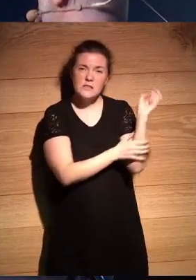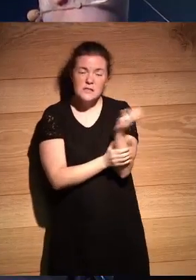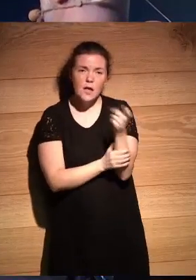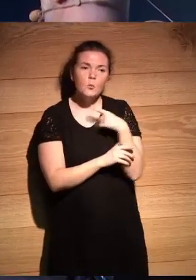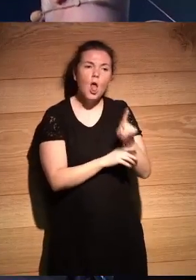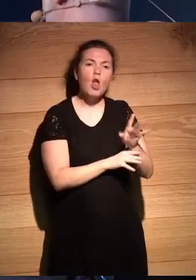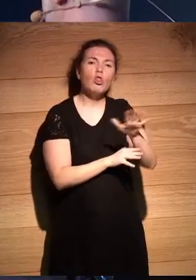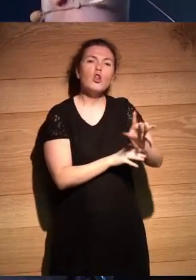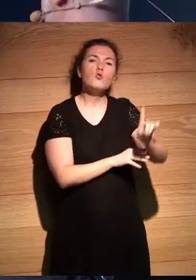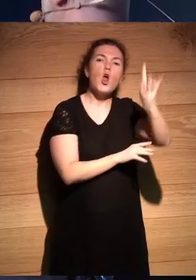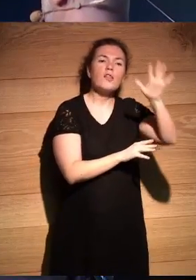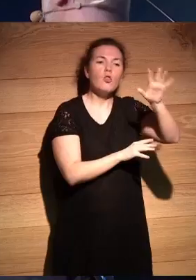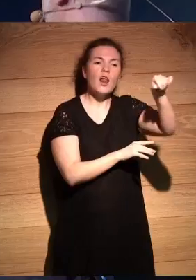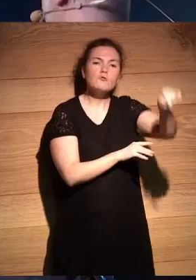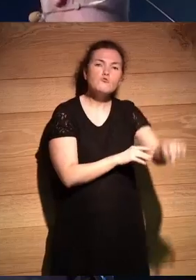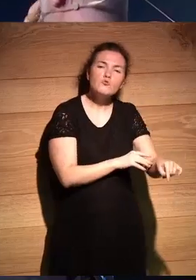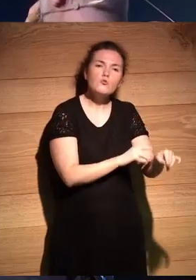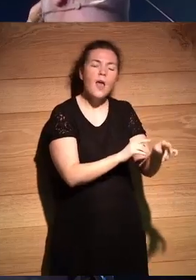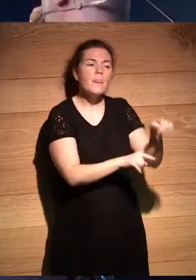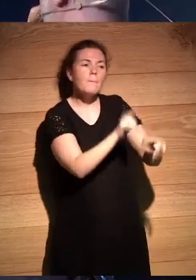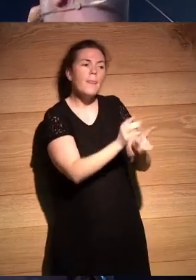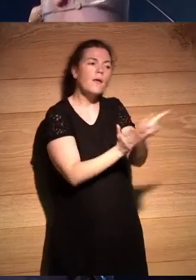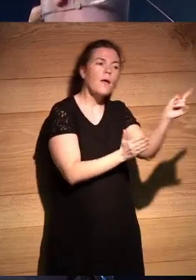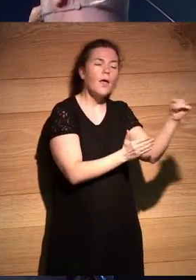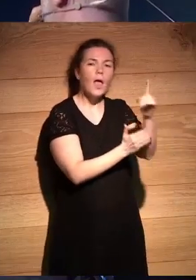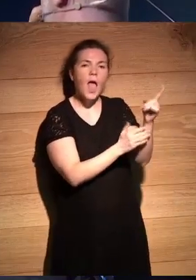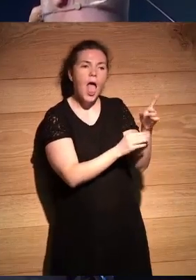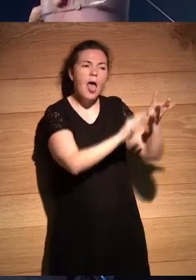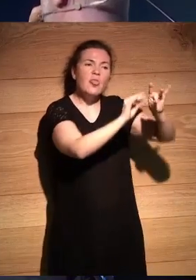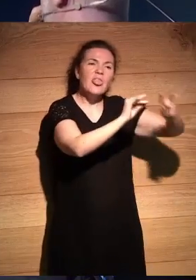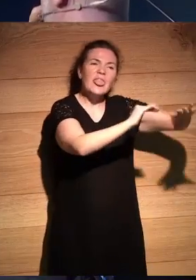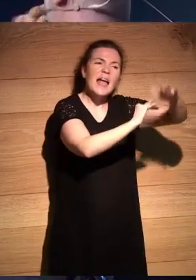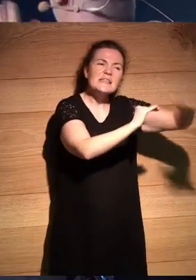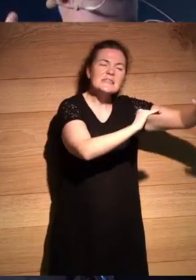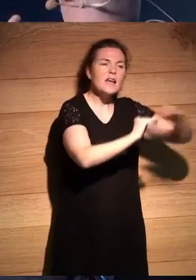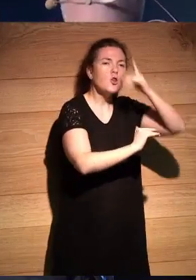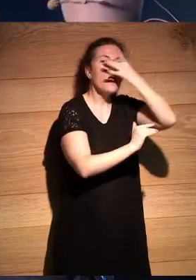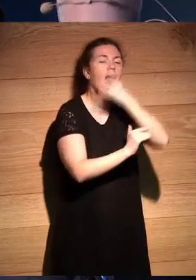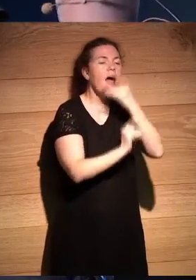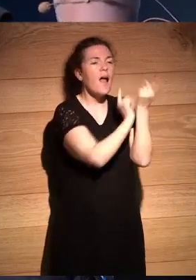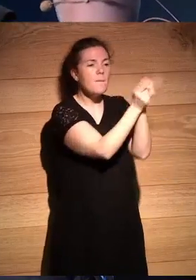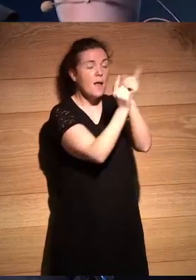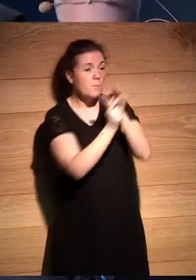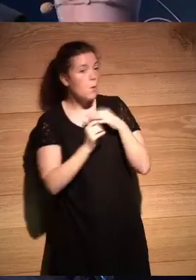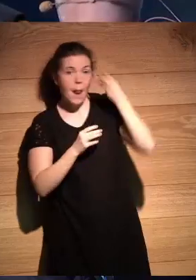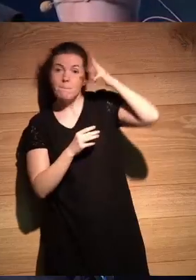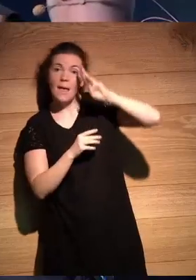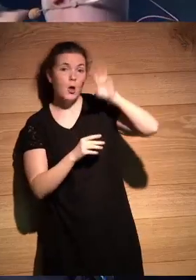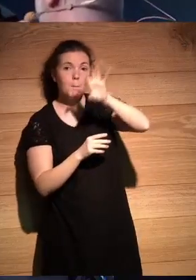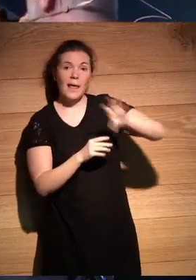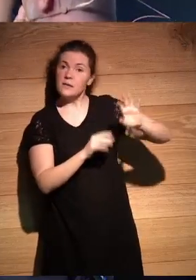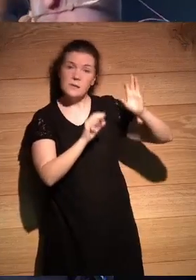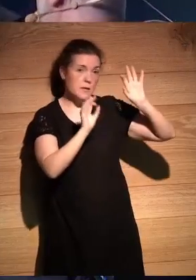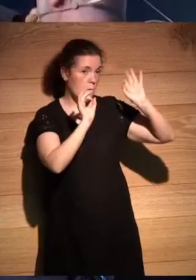para el norte un poquito para el sur depende de hacia donde vayas el desierto va cambiando su rostro eso pasa mucho con México como país exacto